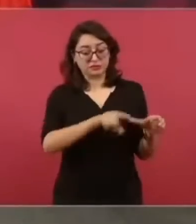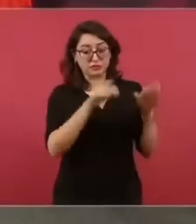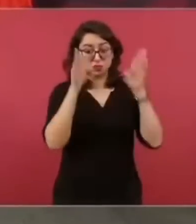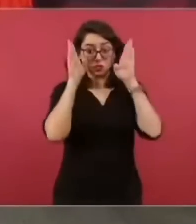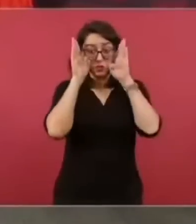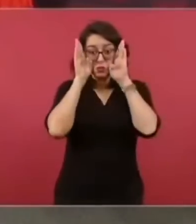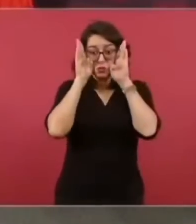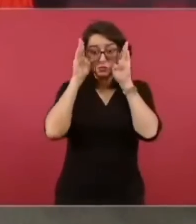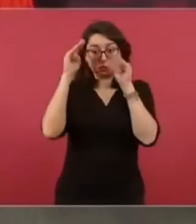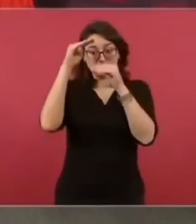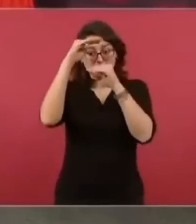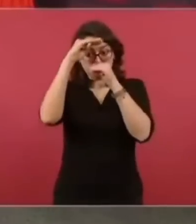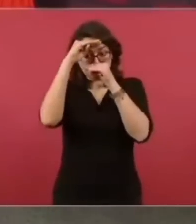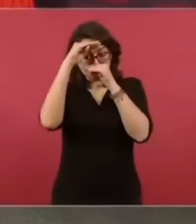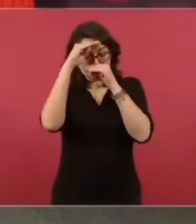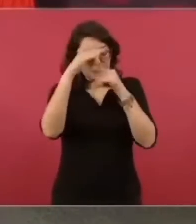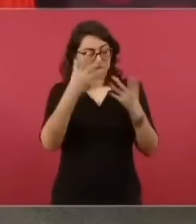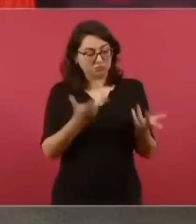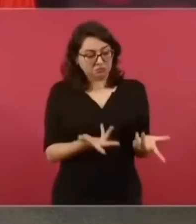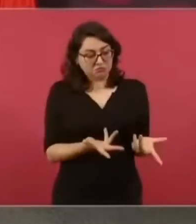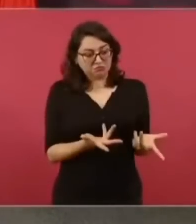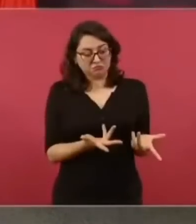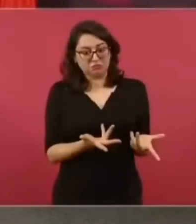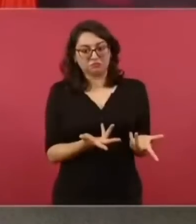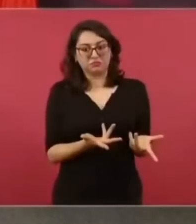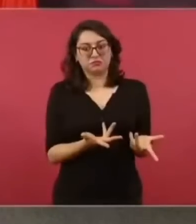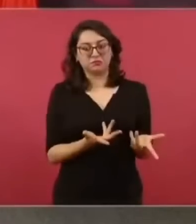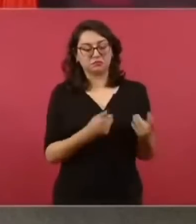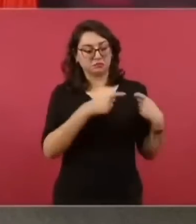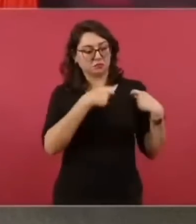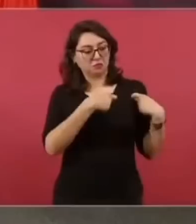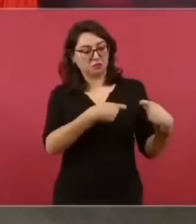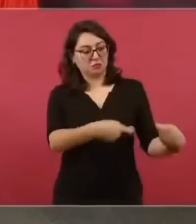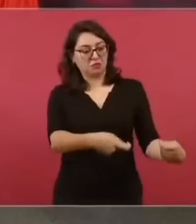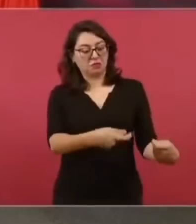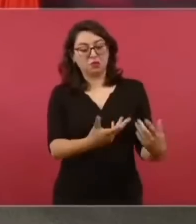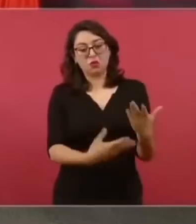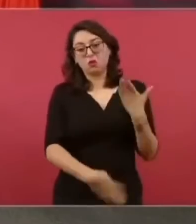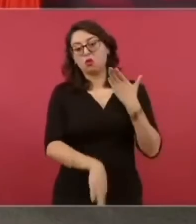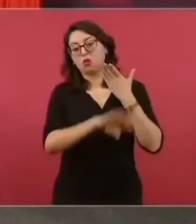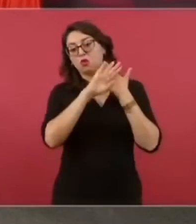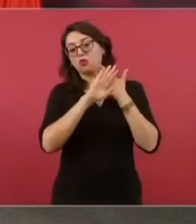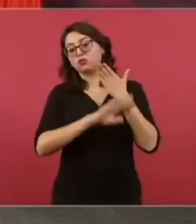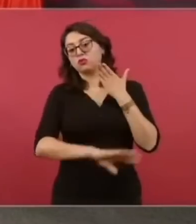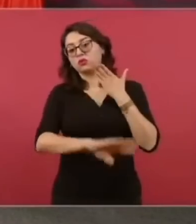en contra siempre de nosotros.